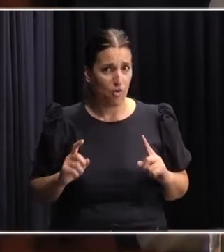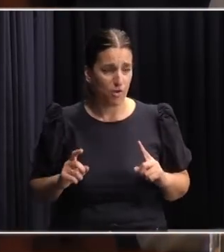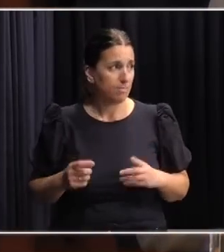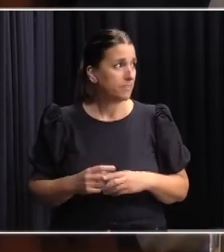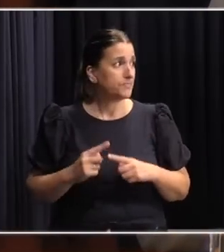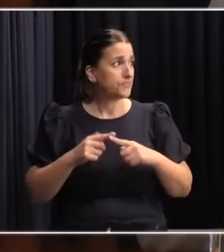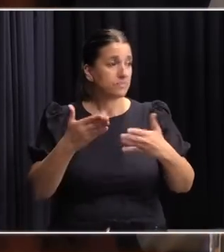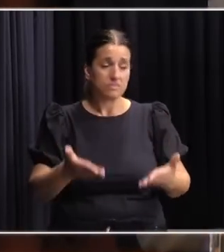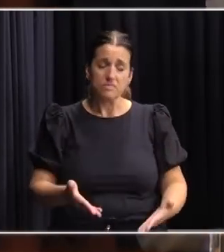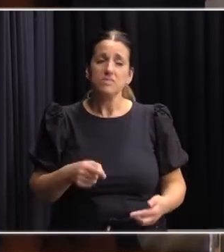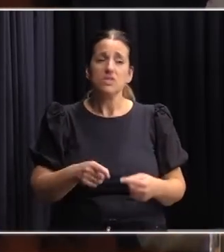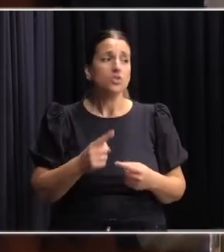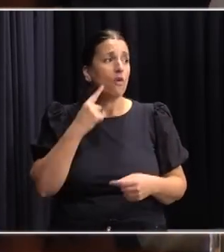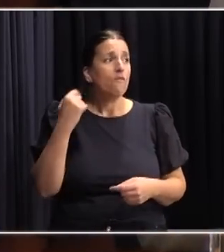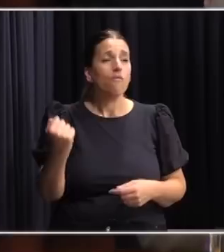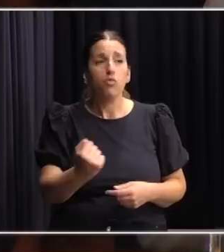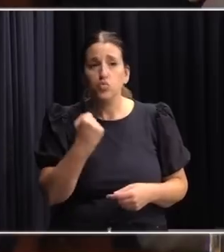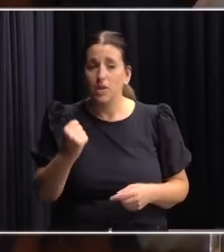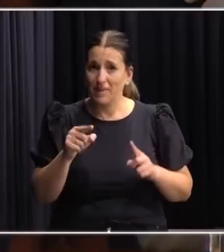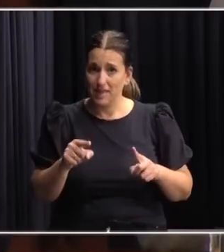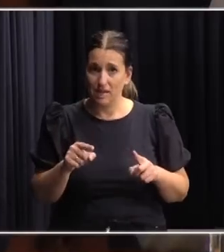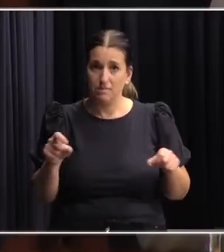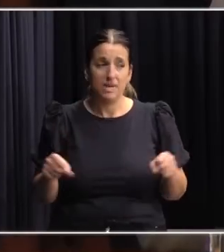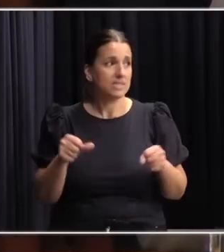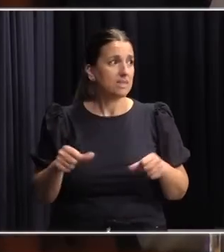Y eso para nosotros era un punto de partida fundamental.